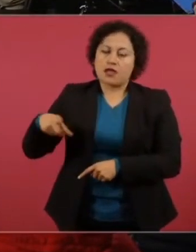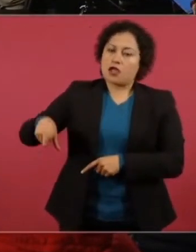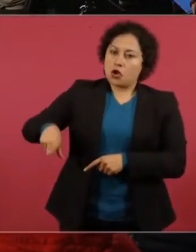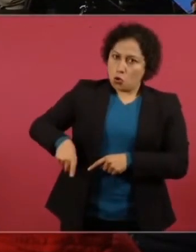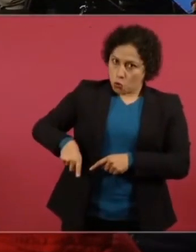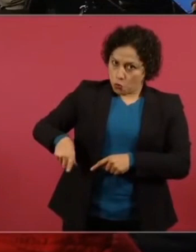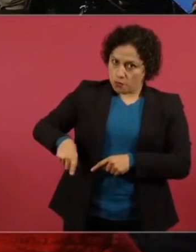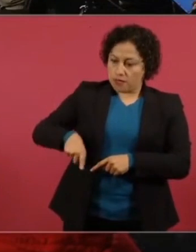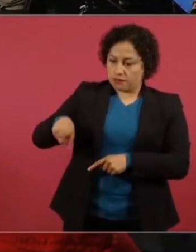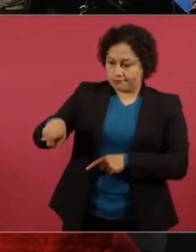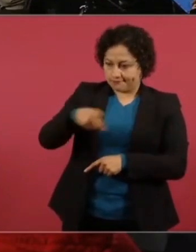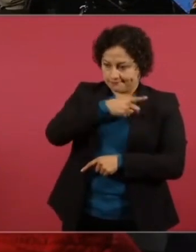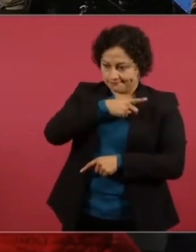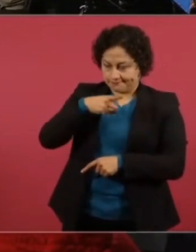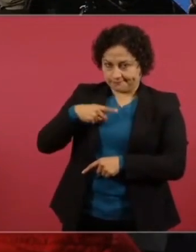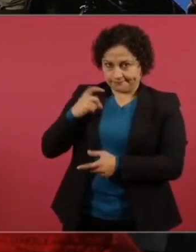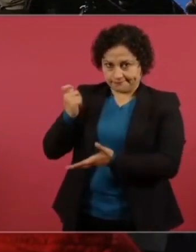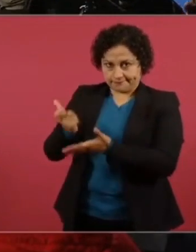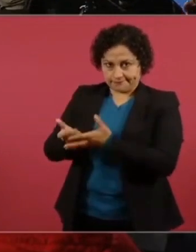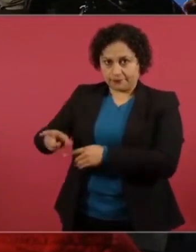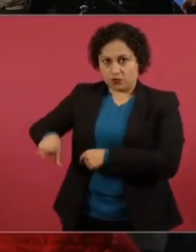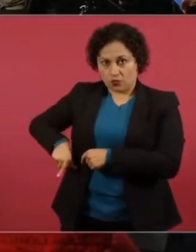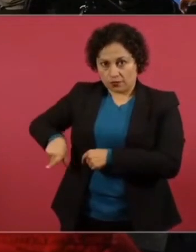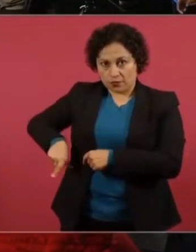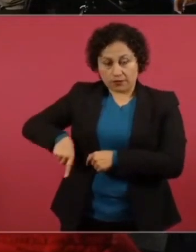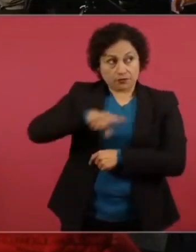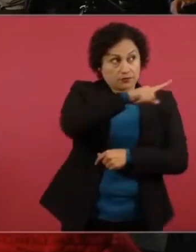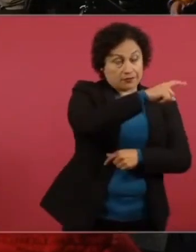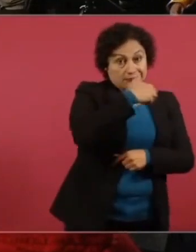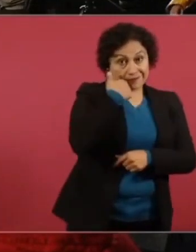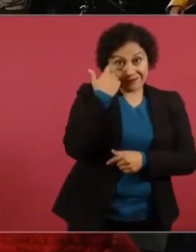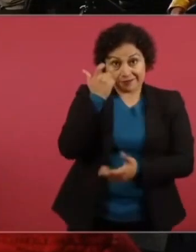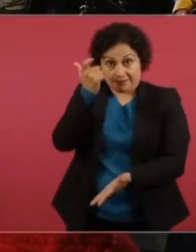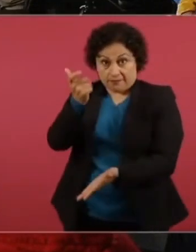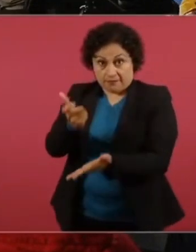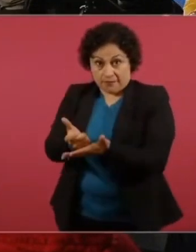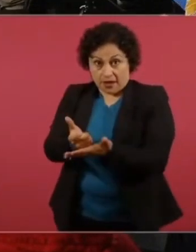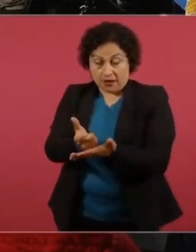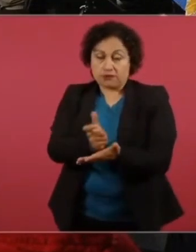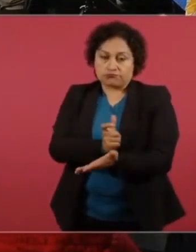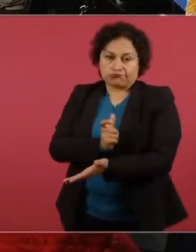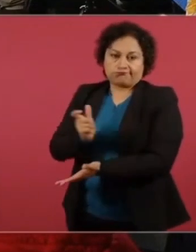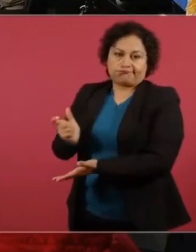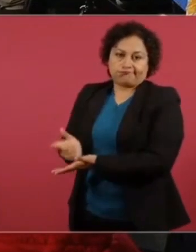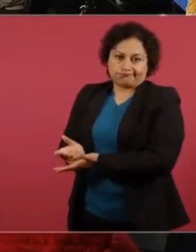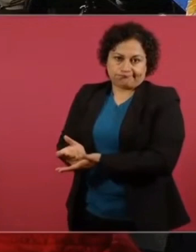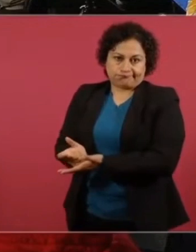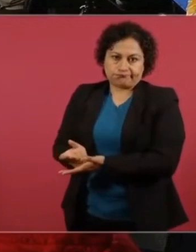tiene deudas con el SAT,